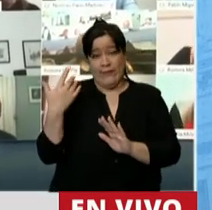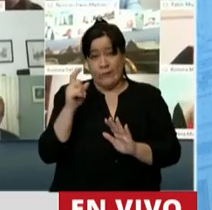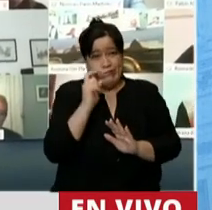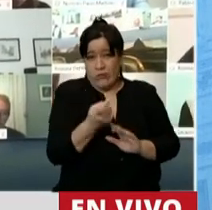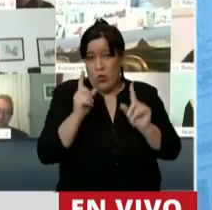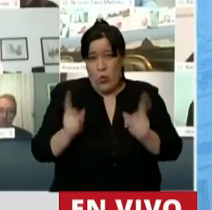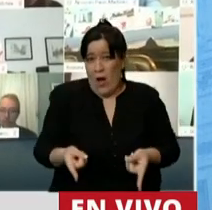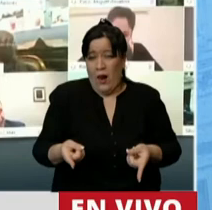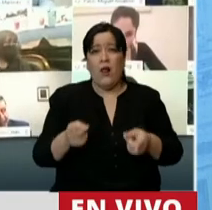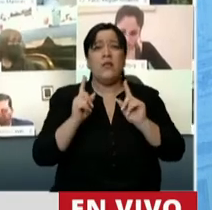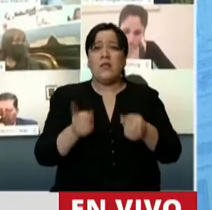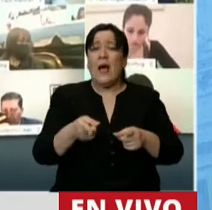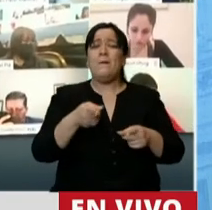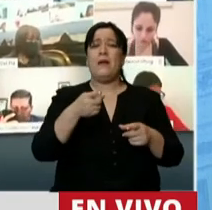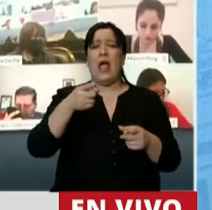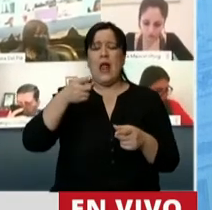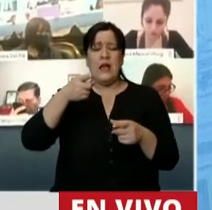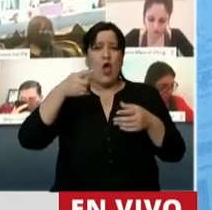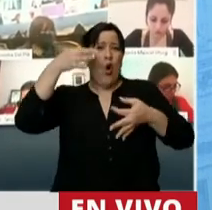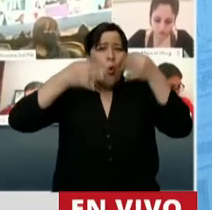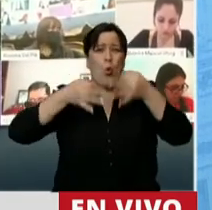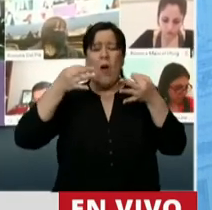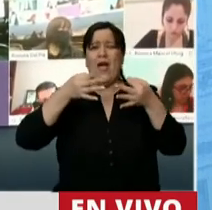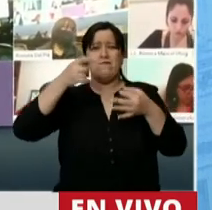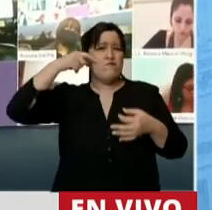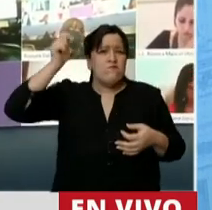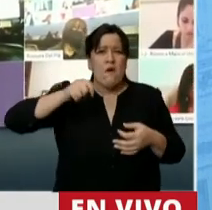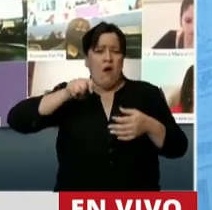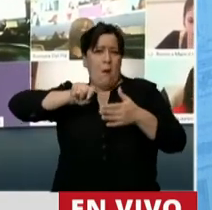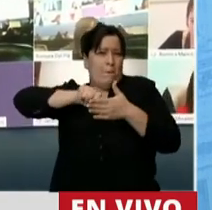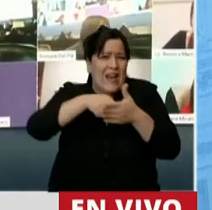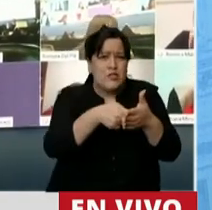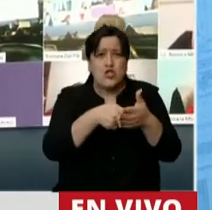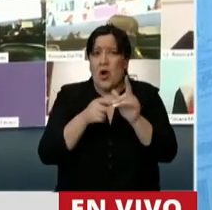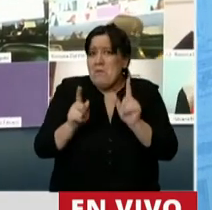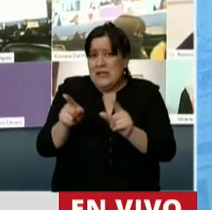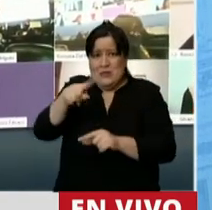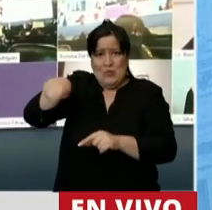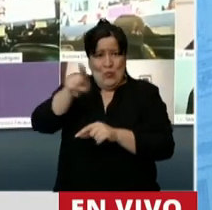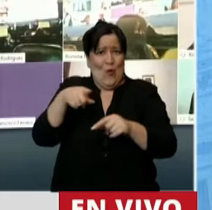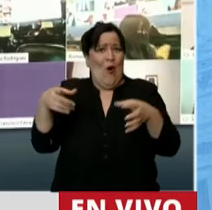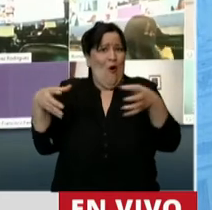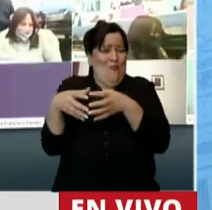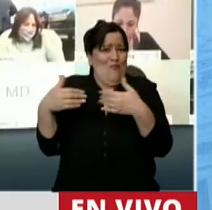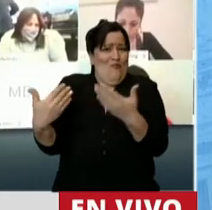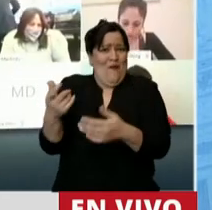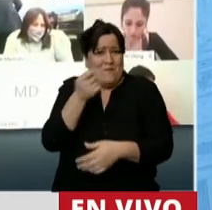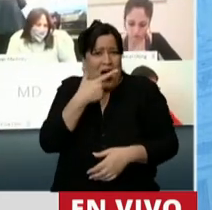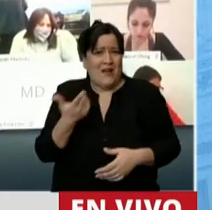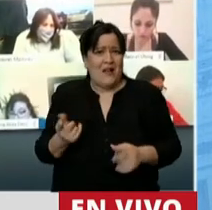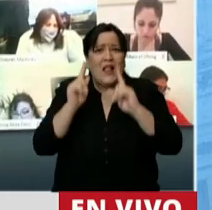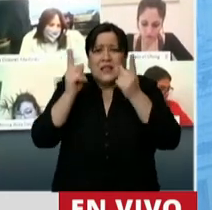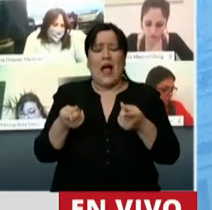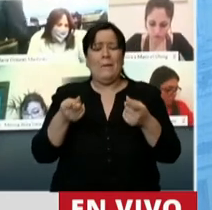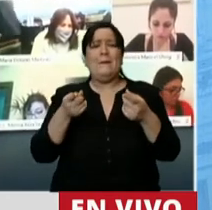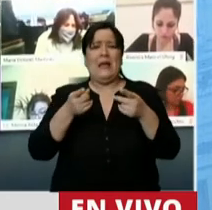montaron una mesa judicial para presionar jueces y fiscales. Los mismos que perseguían con causas truchas